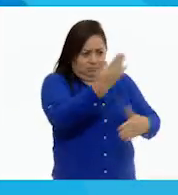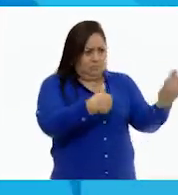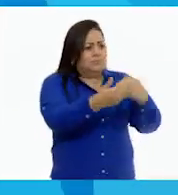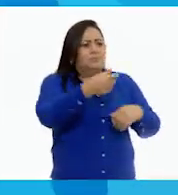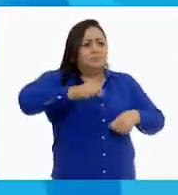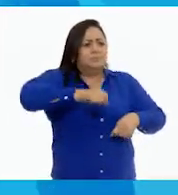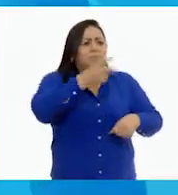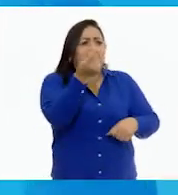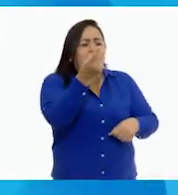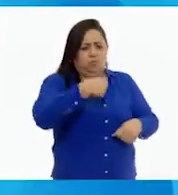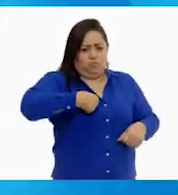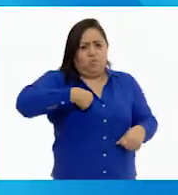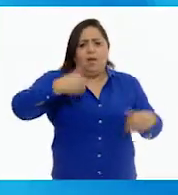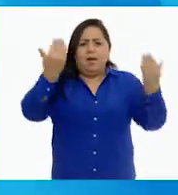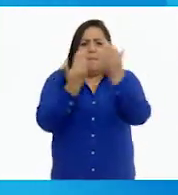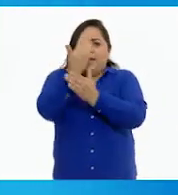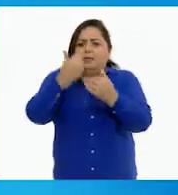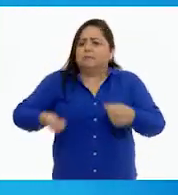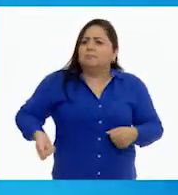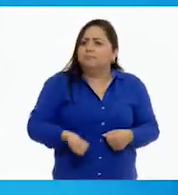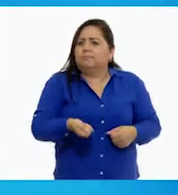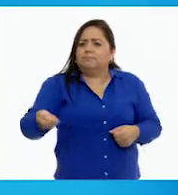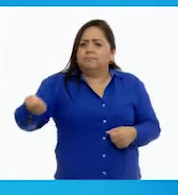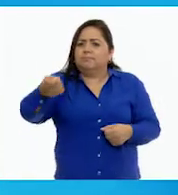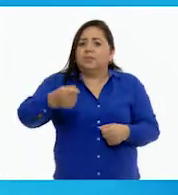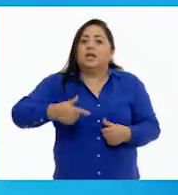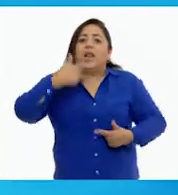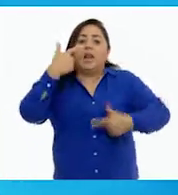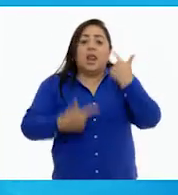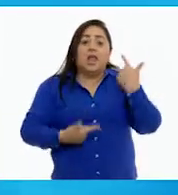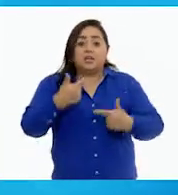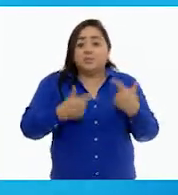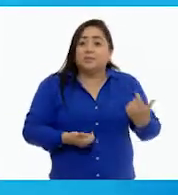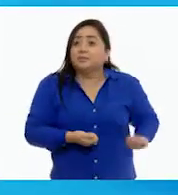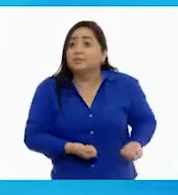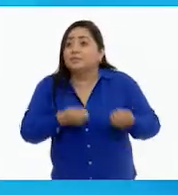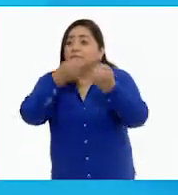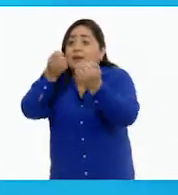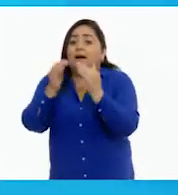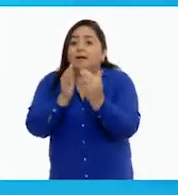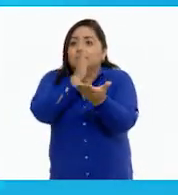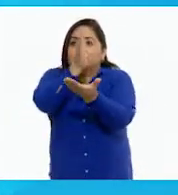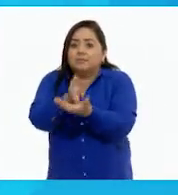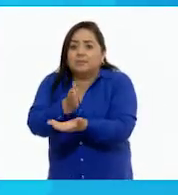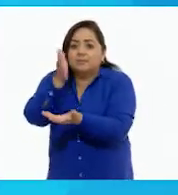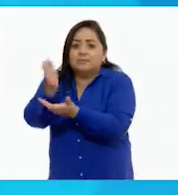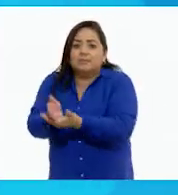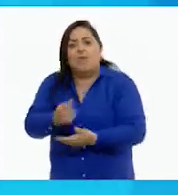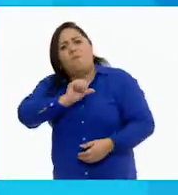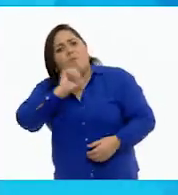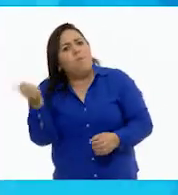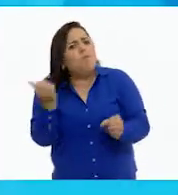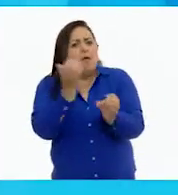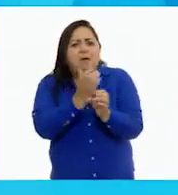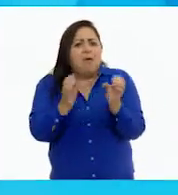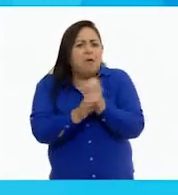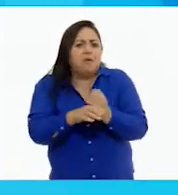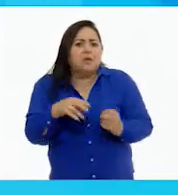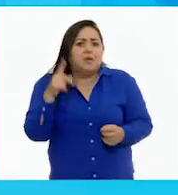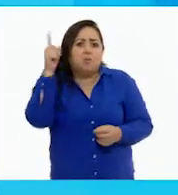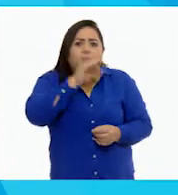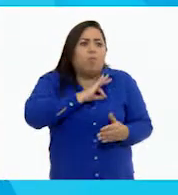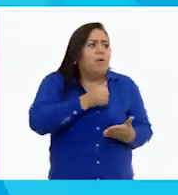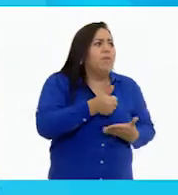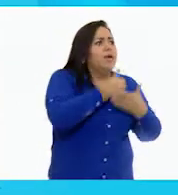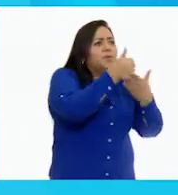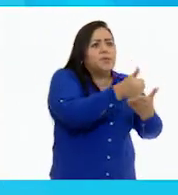entregar leche a domicilio, o cualquier otra cosa que le pudiera